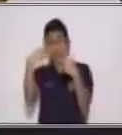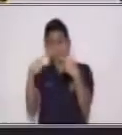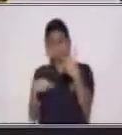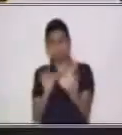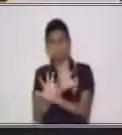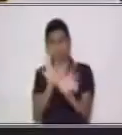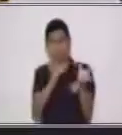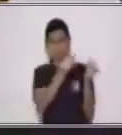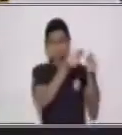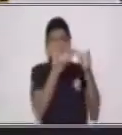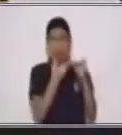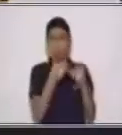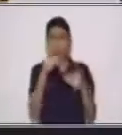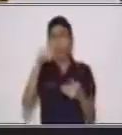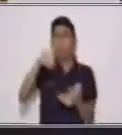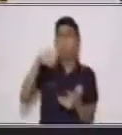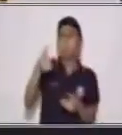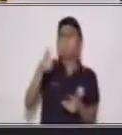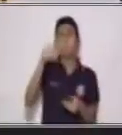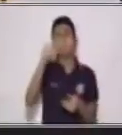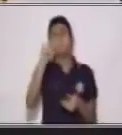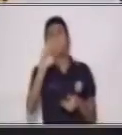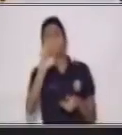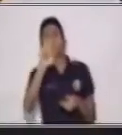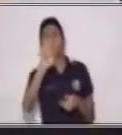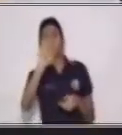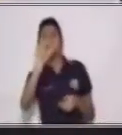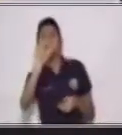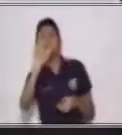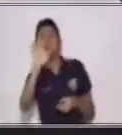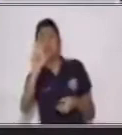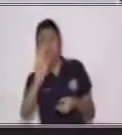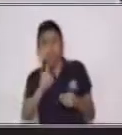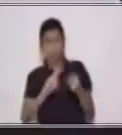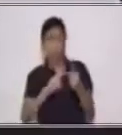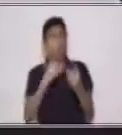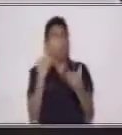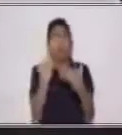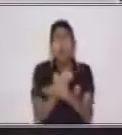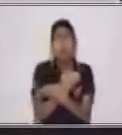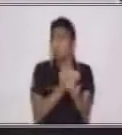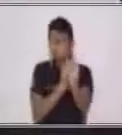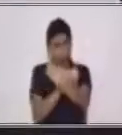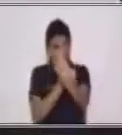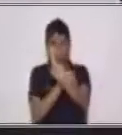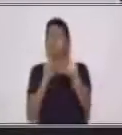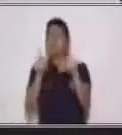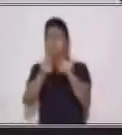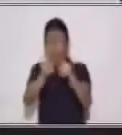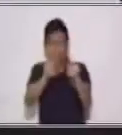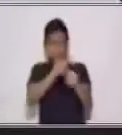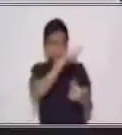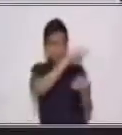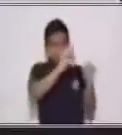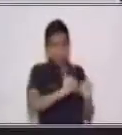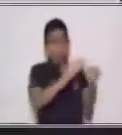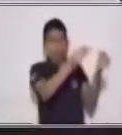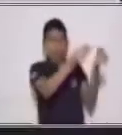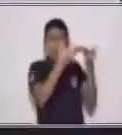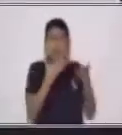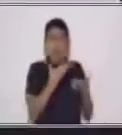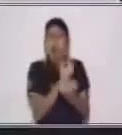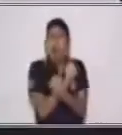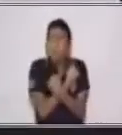pueden ser económicas, sino que también puede ser amor, ¿verdad? Puede ser cariño y